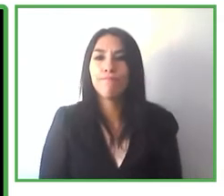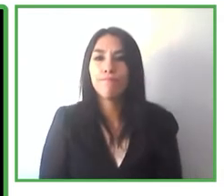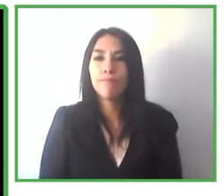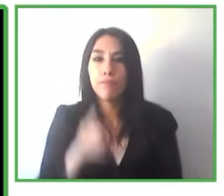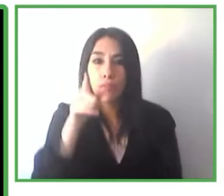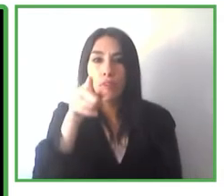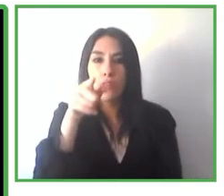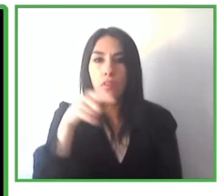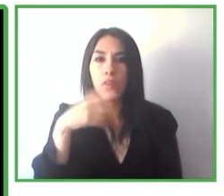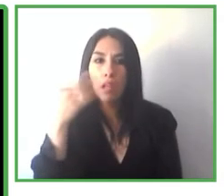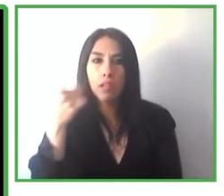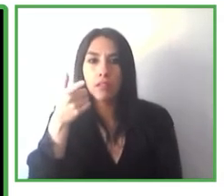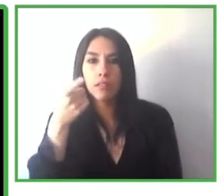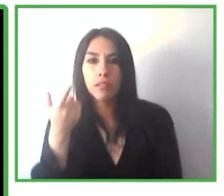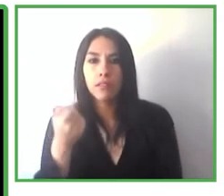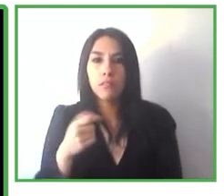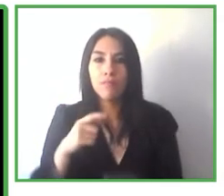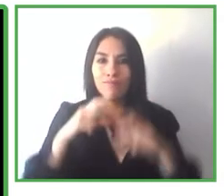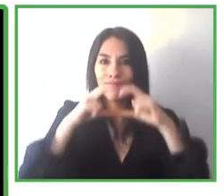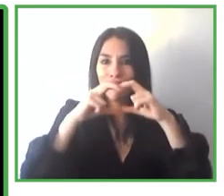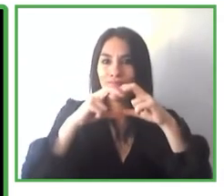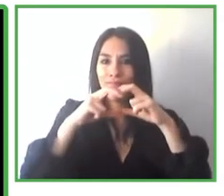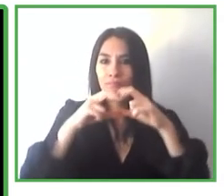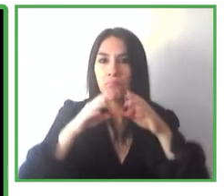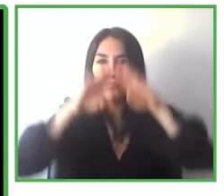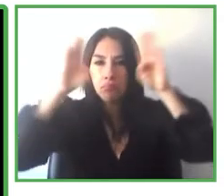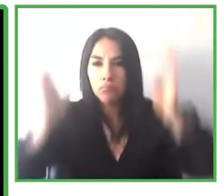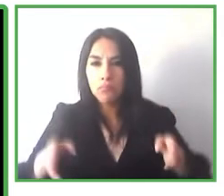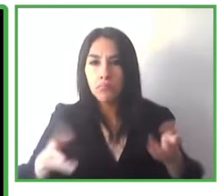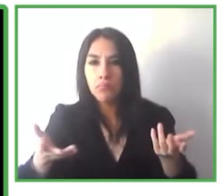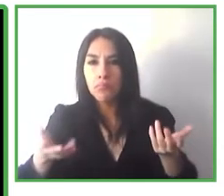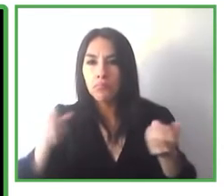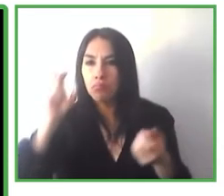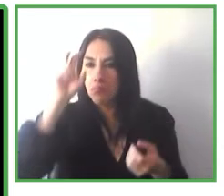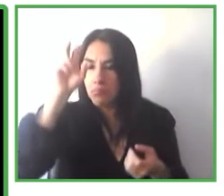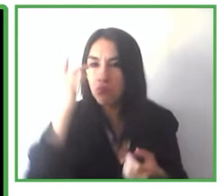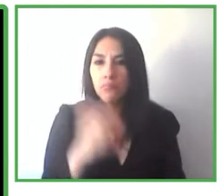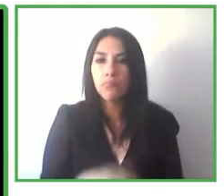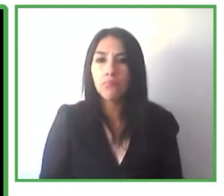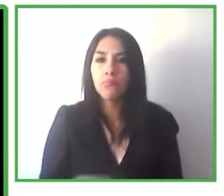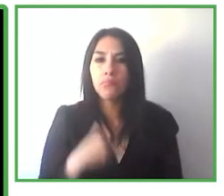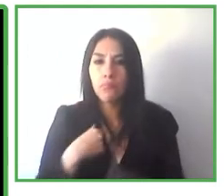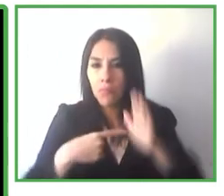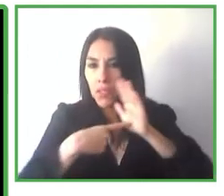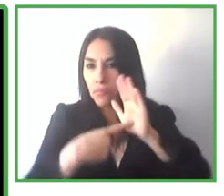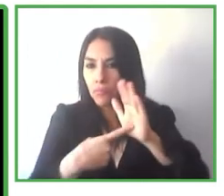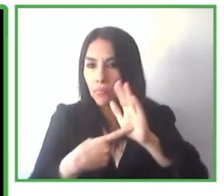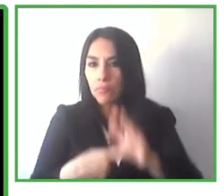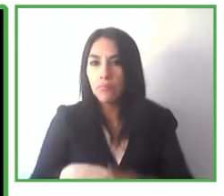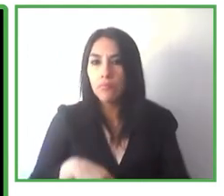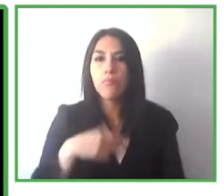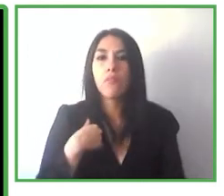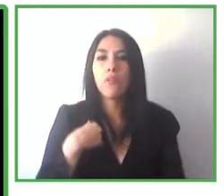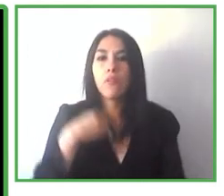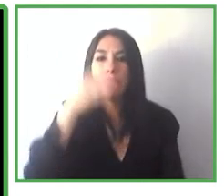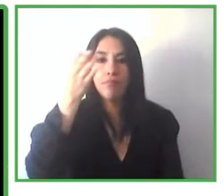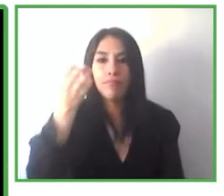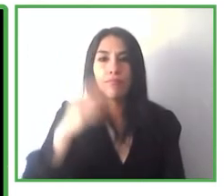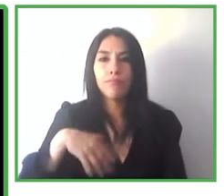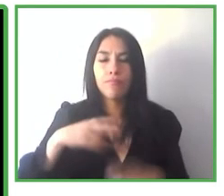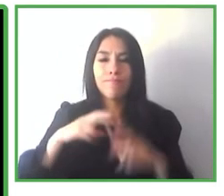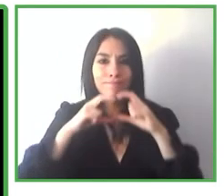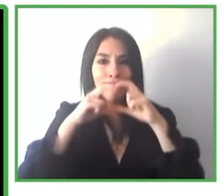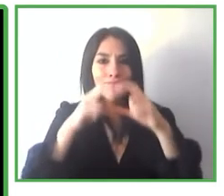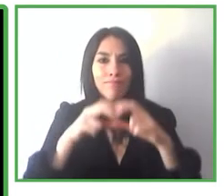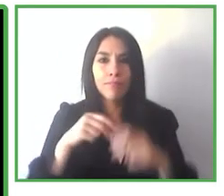Nueva York espero que yo por cariño os voy a enseñar esta estación de tren en País Vasco en España podéis apuntar con